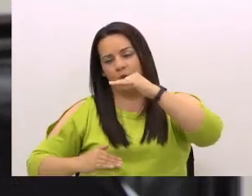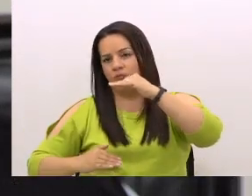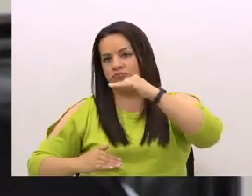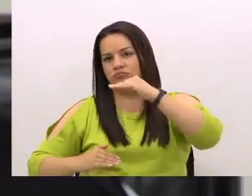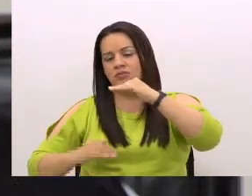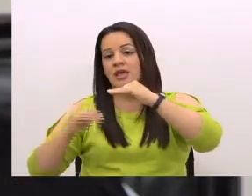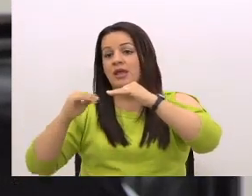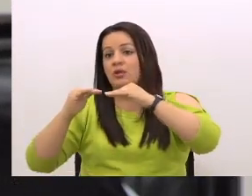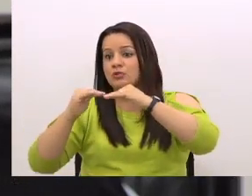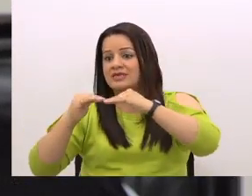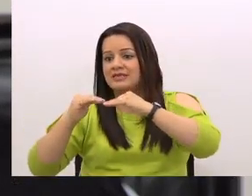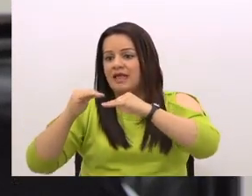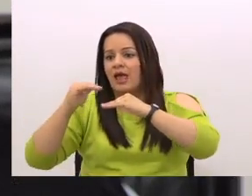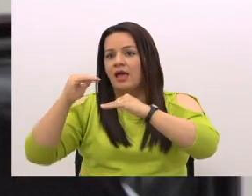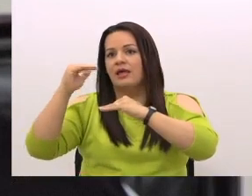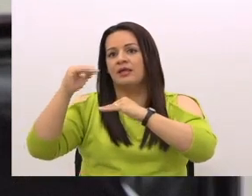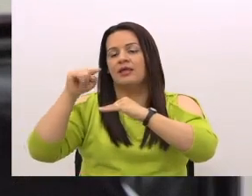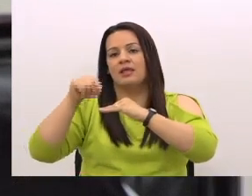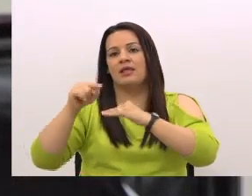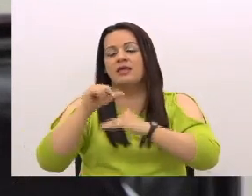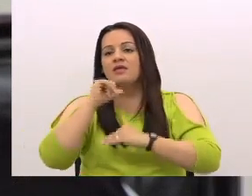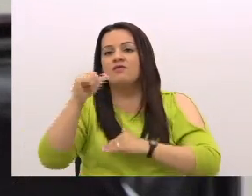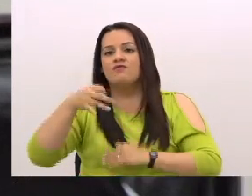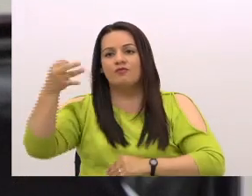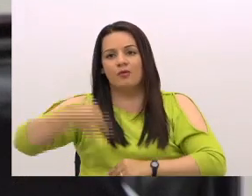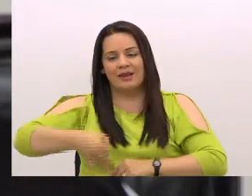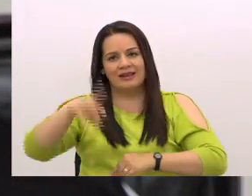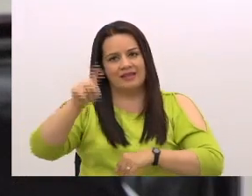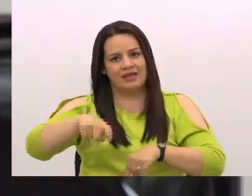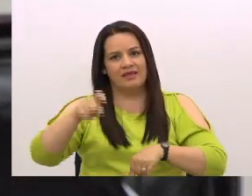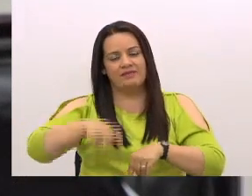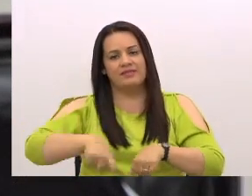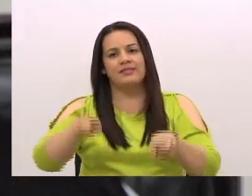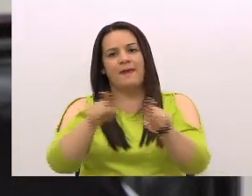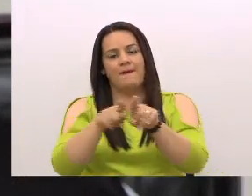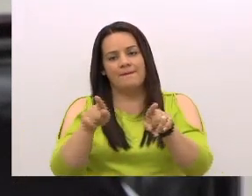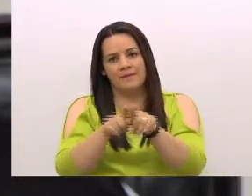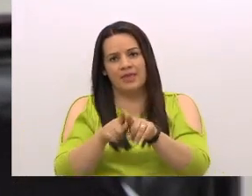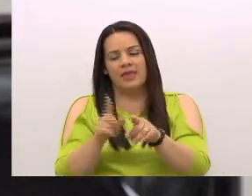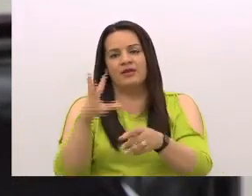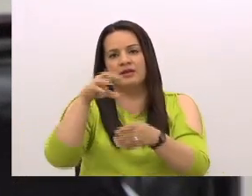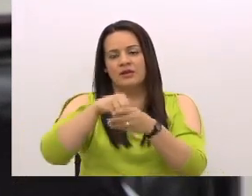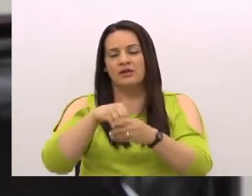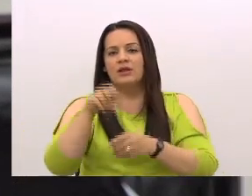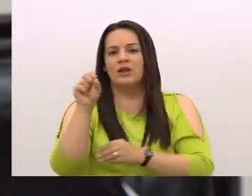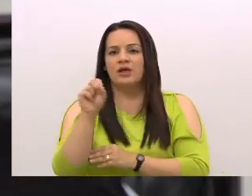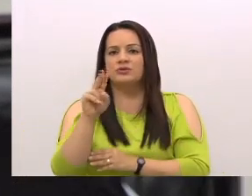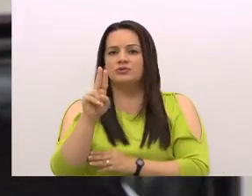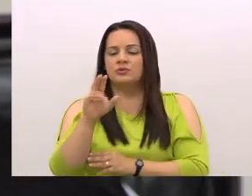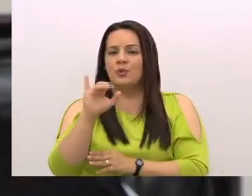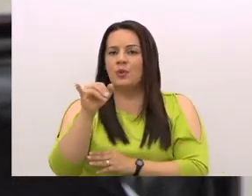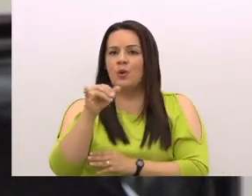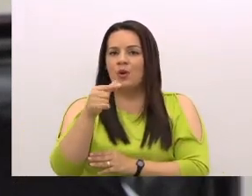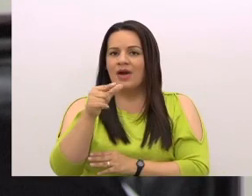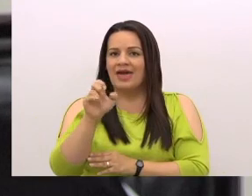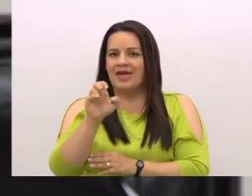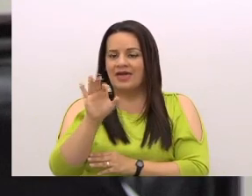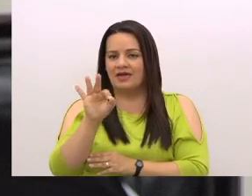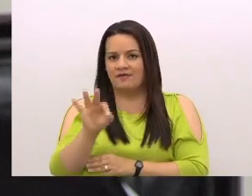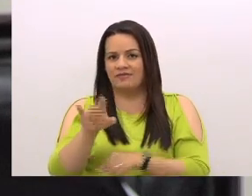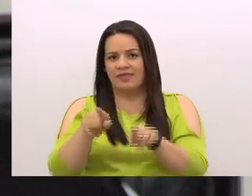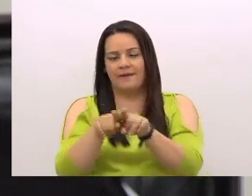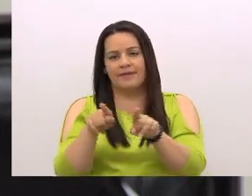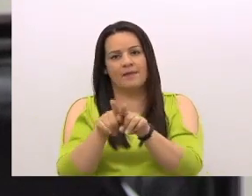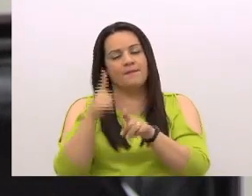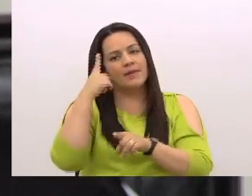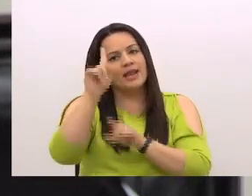y los que están en el sector informal tendrán que registrarse en la SUGEF para legalizarse y también